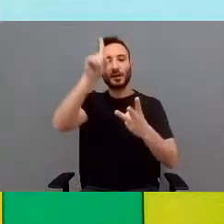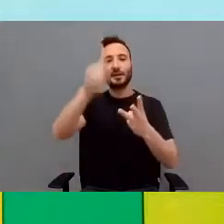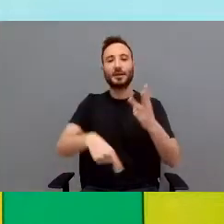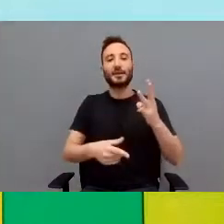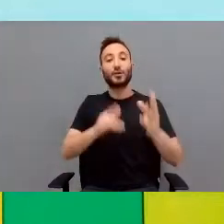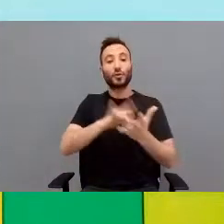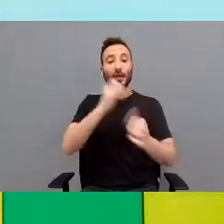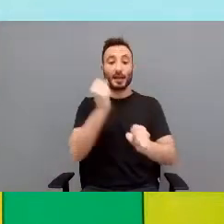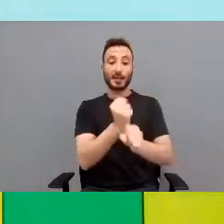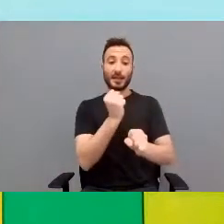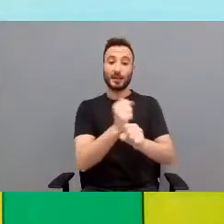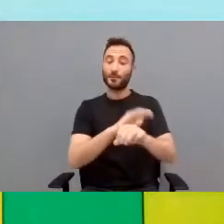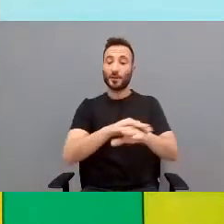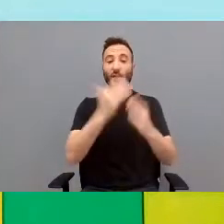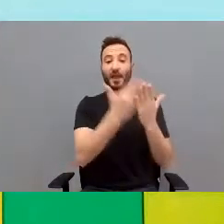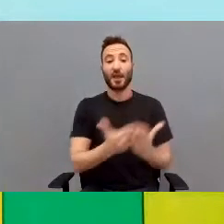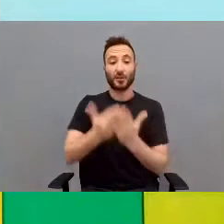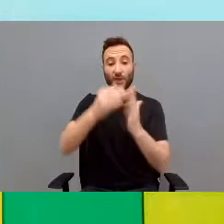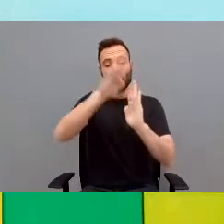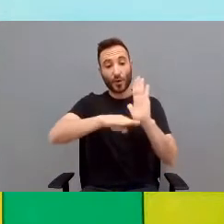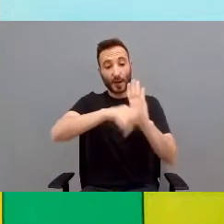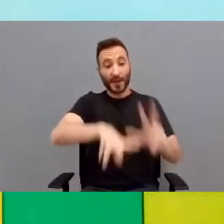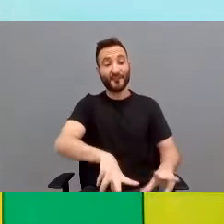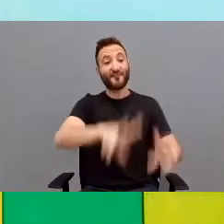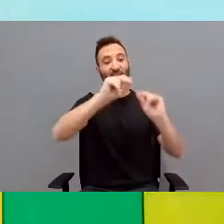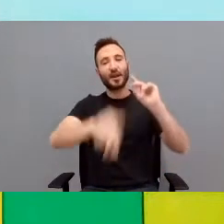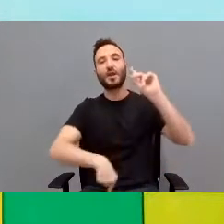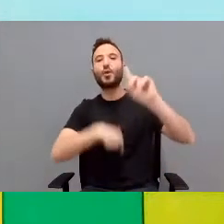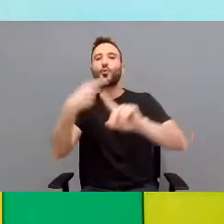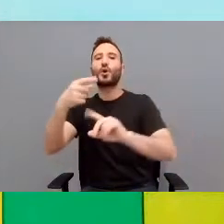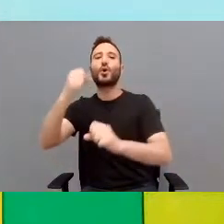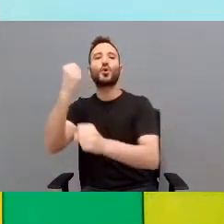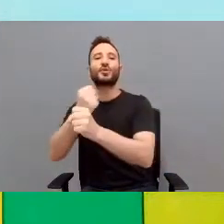posibles salidas al terminar de cursar el programa profesional.